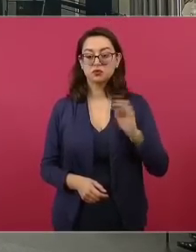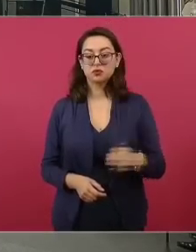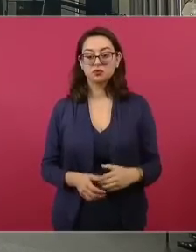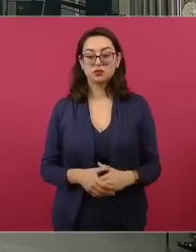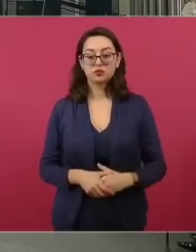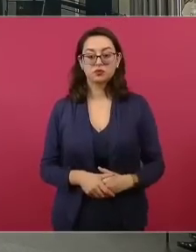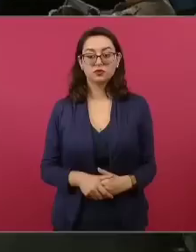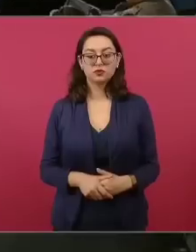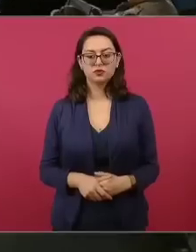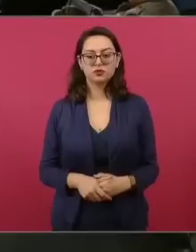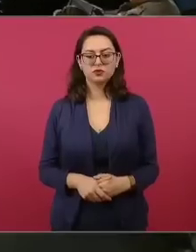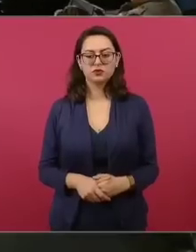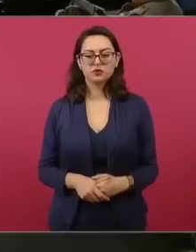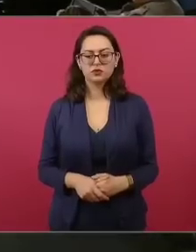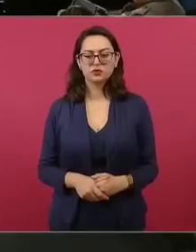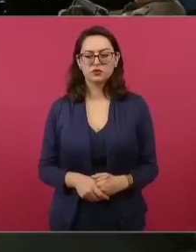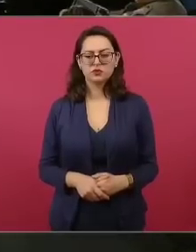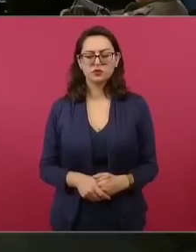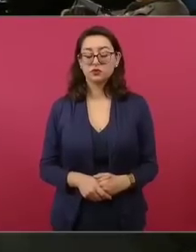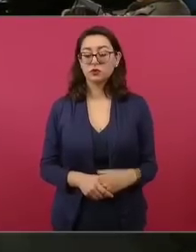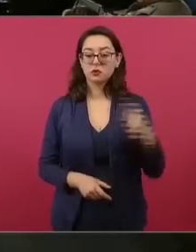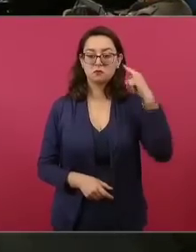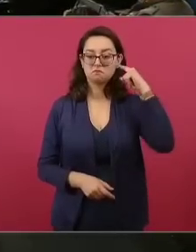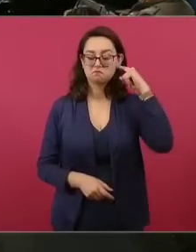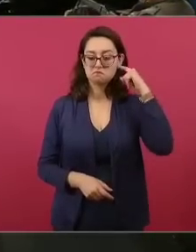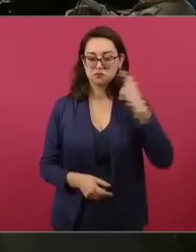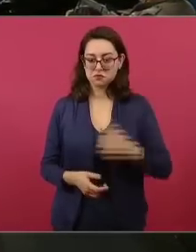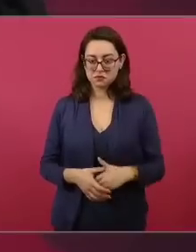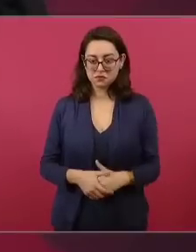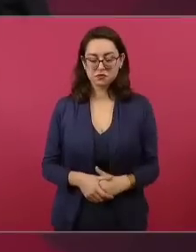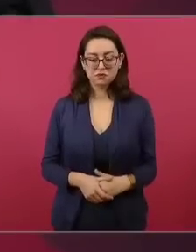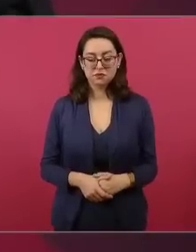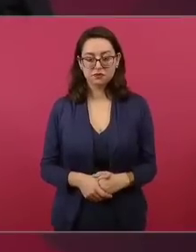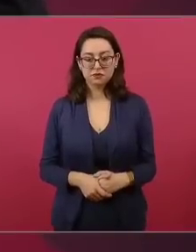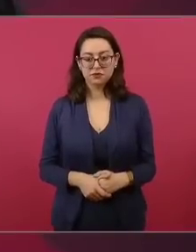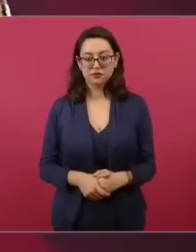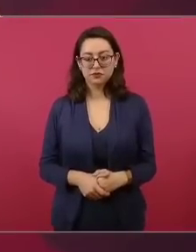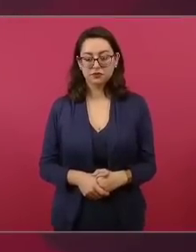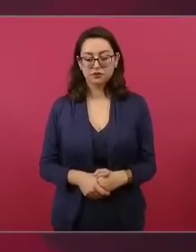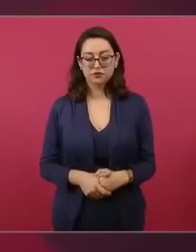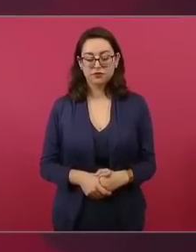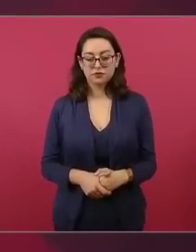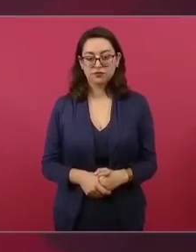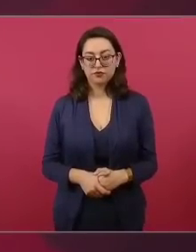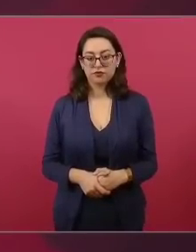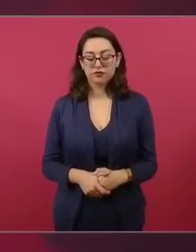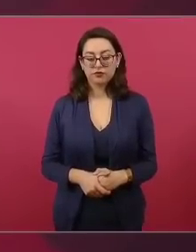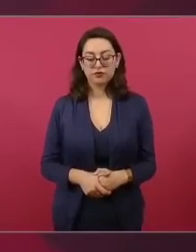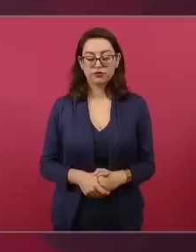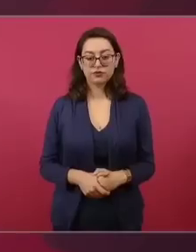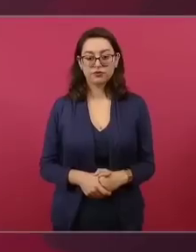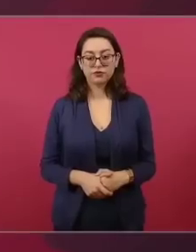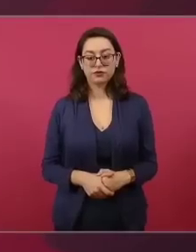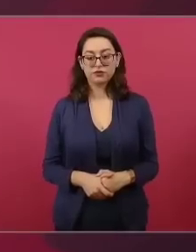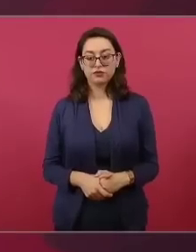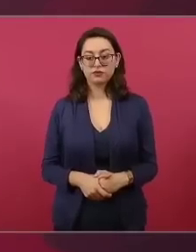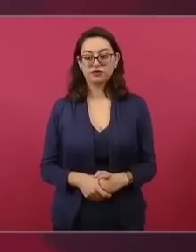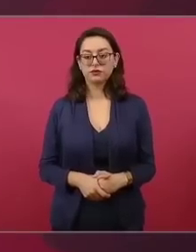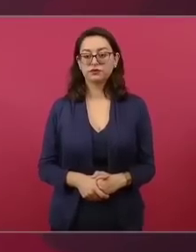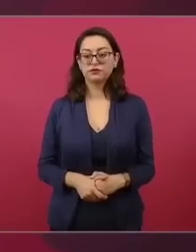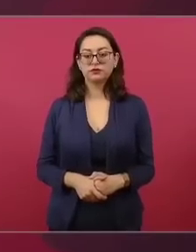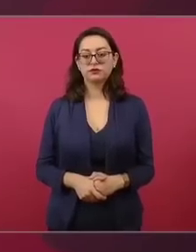No, no, no, no, oye, este es un